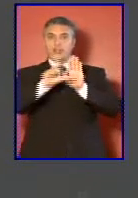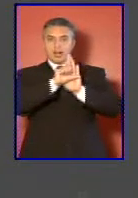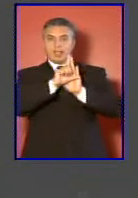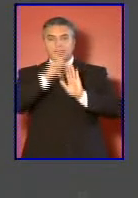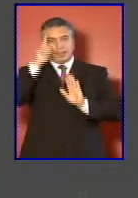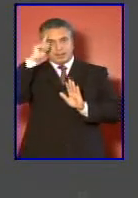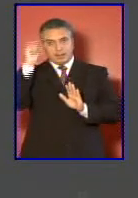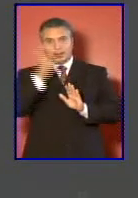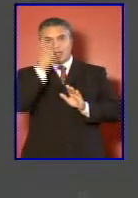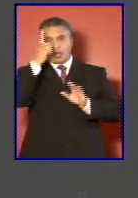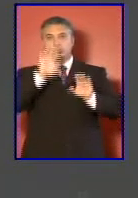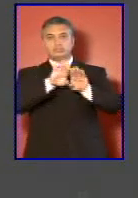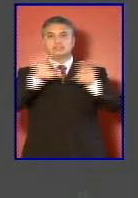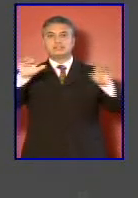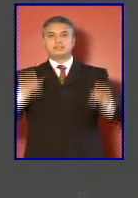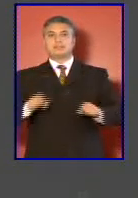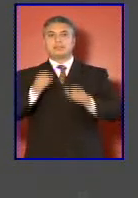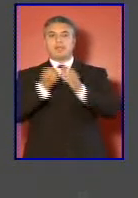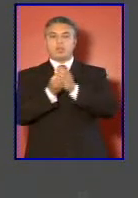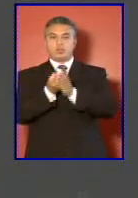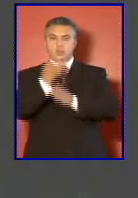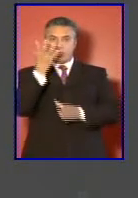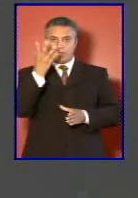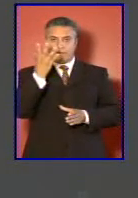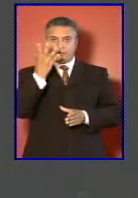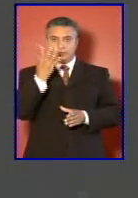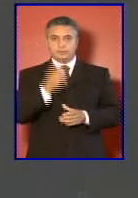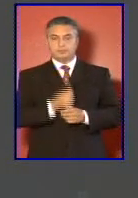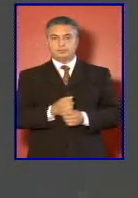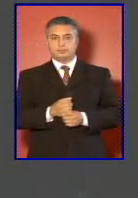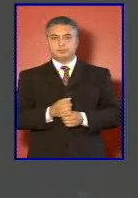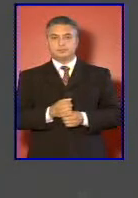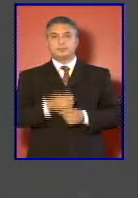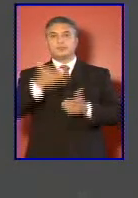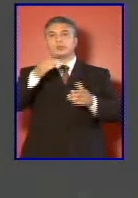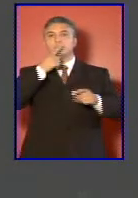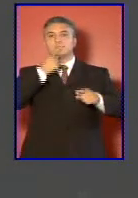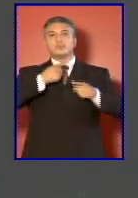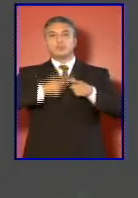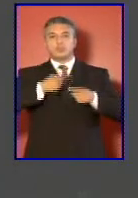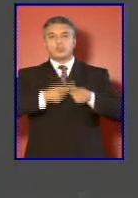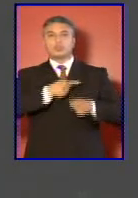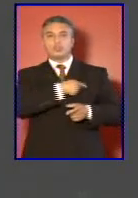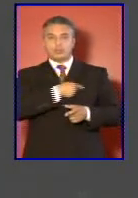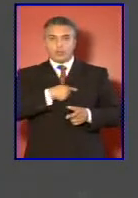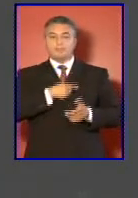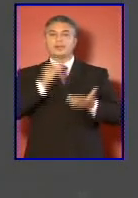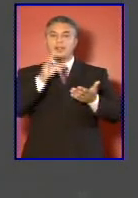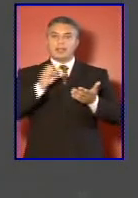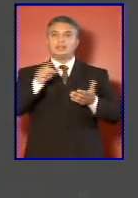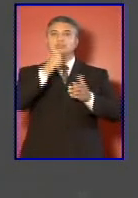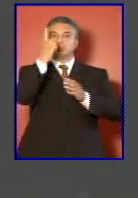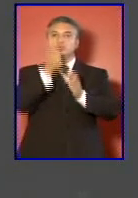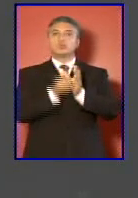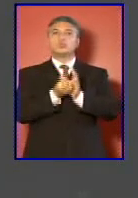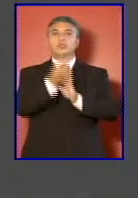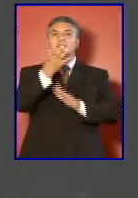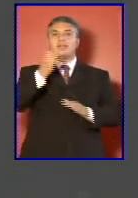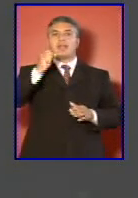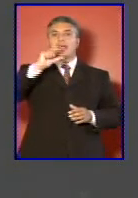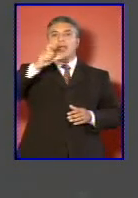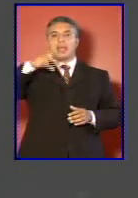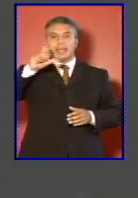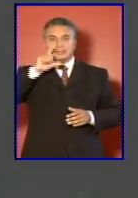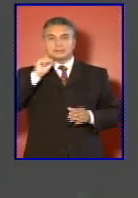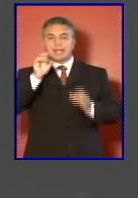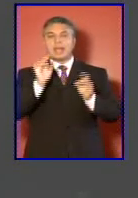crea un sistema nuevo cuyo nombre es una nueva agencia de